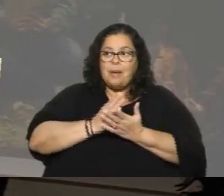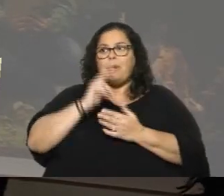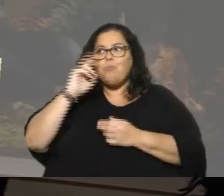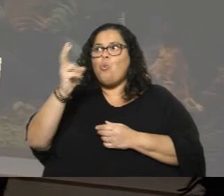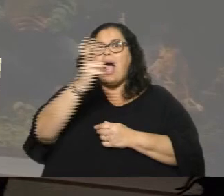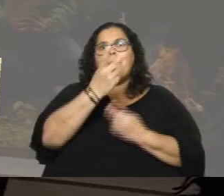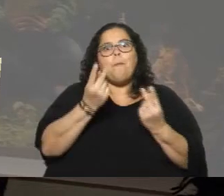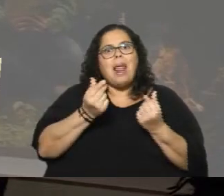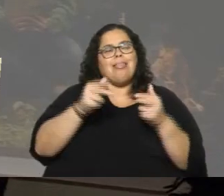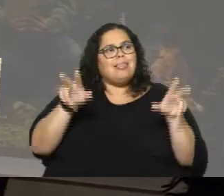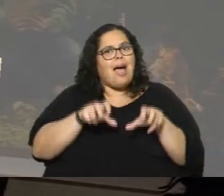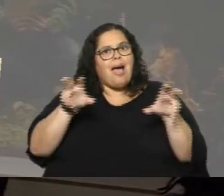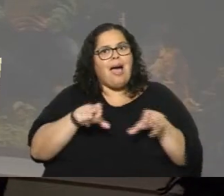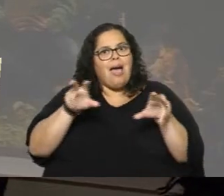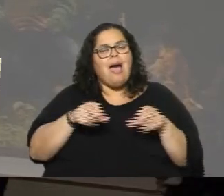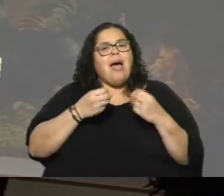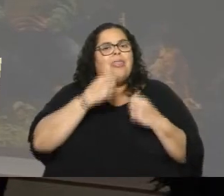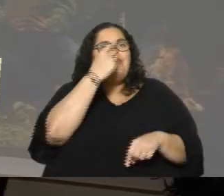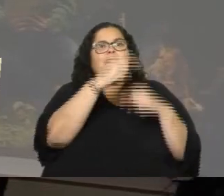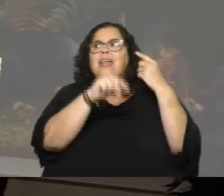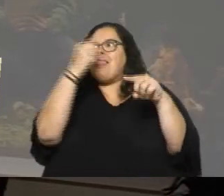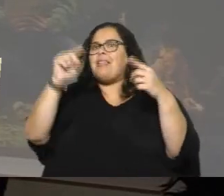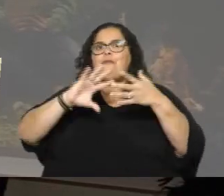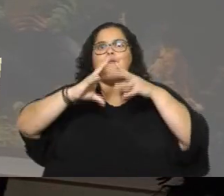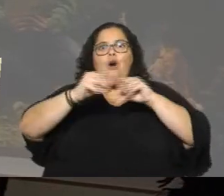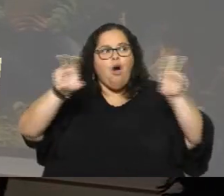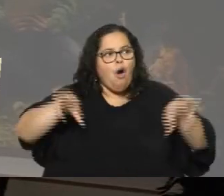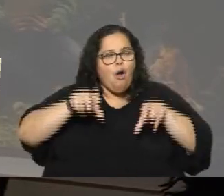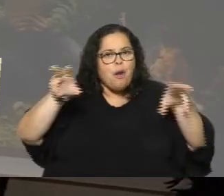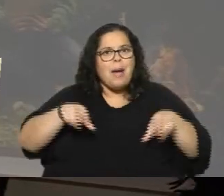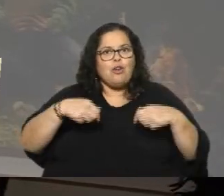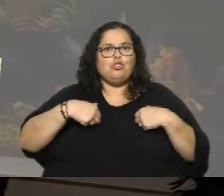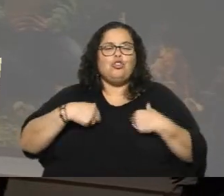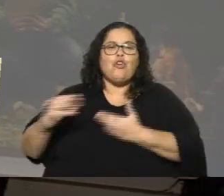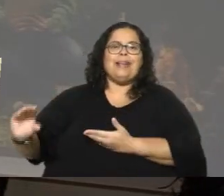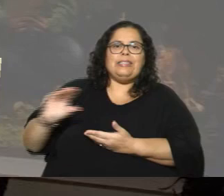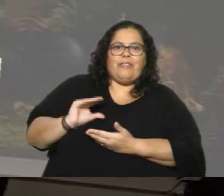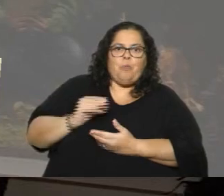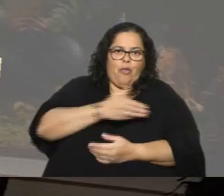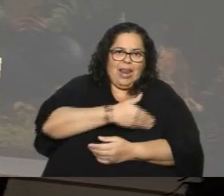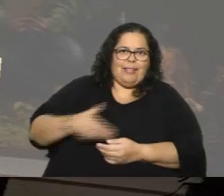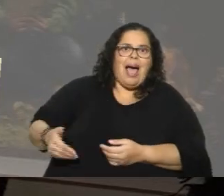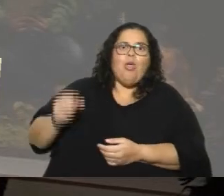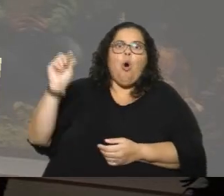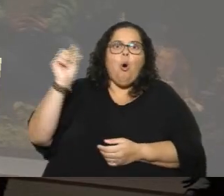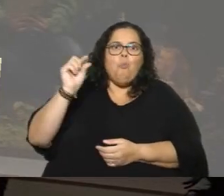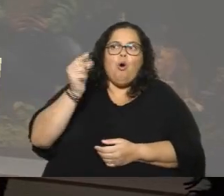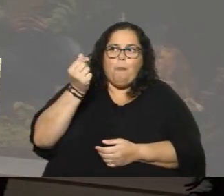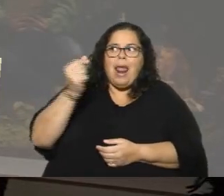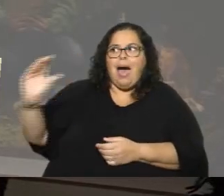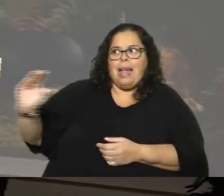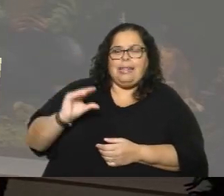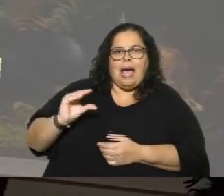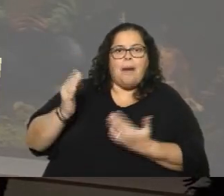financiación atípicos o alternativos al subsidio que recibimos del Estado, que nos permiten generar